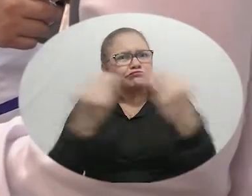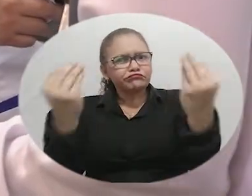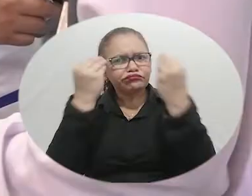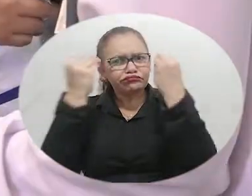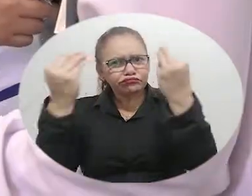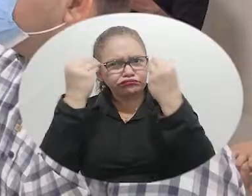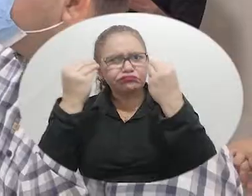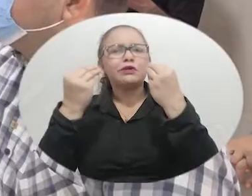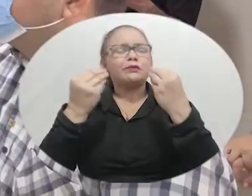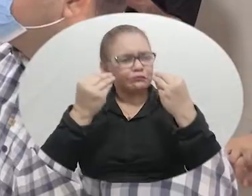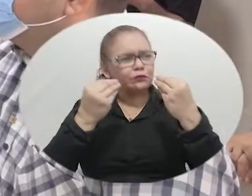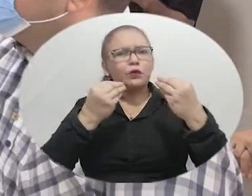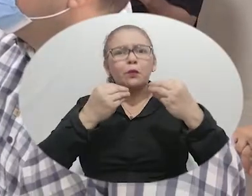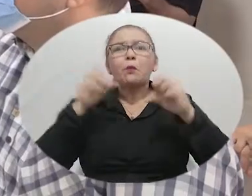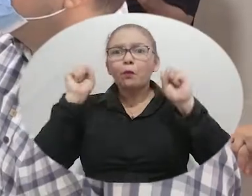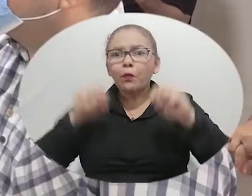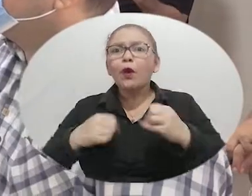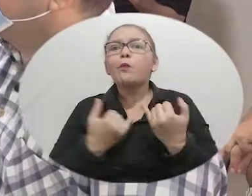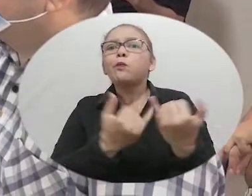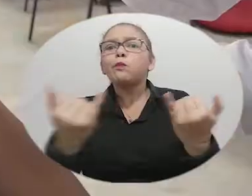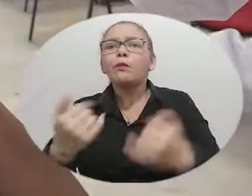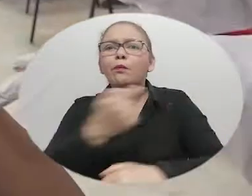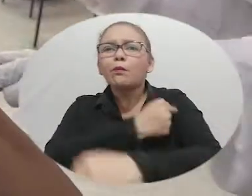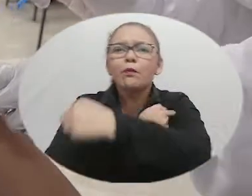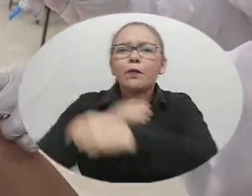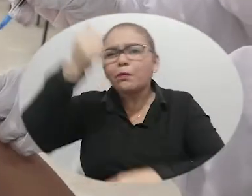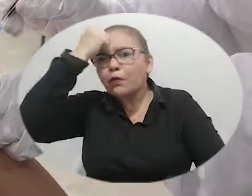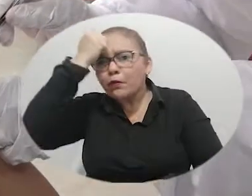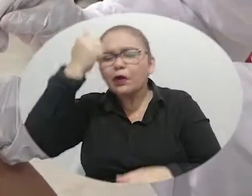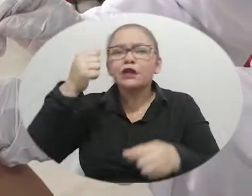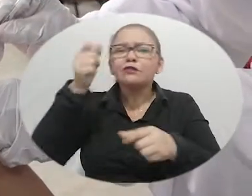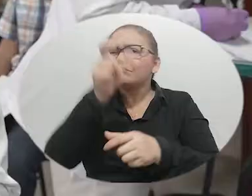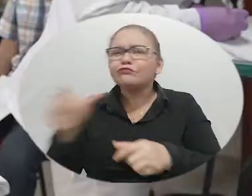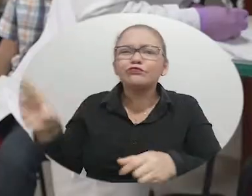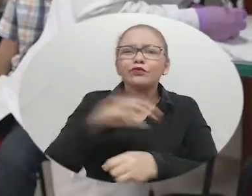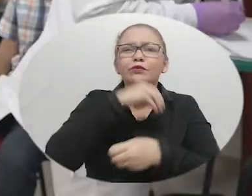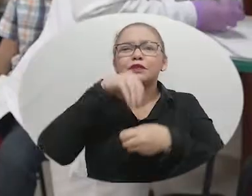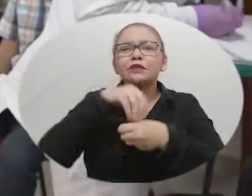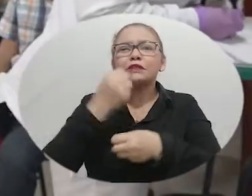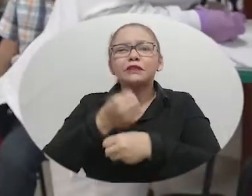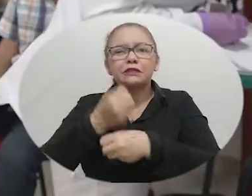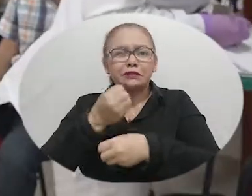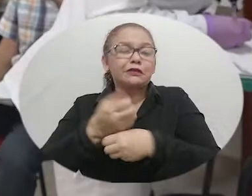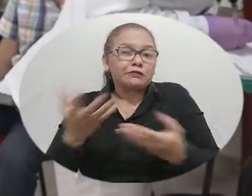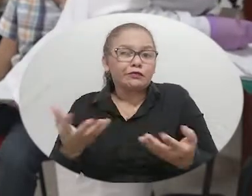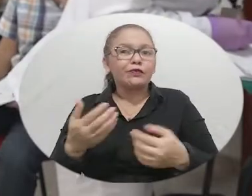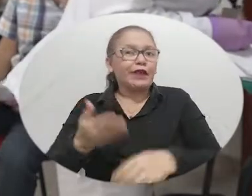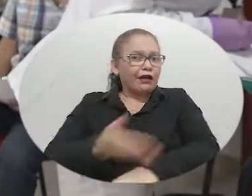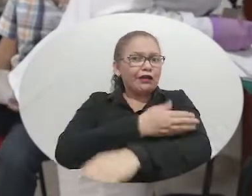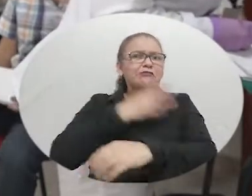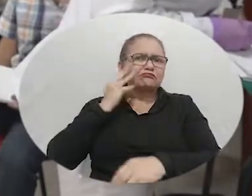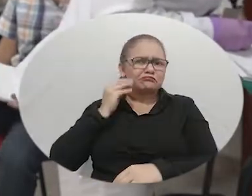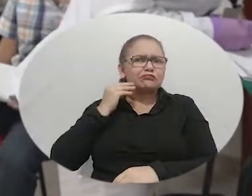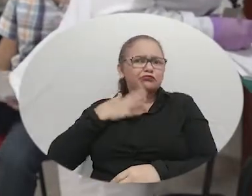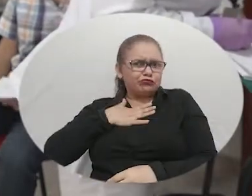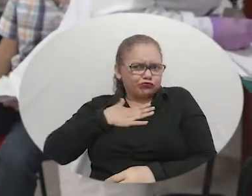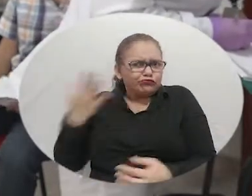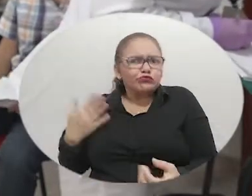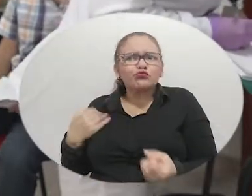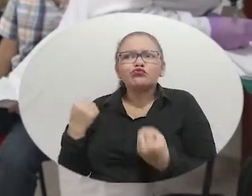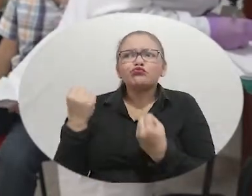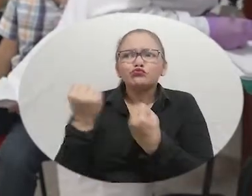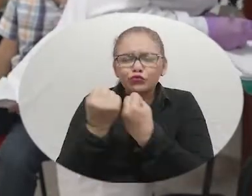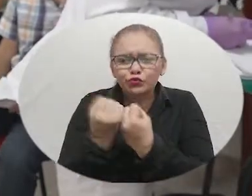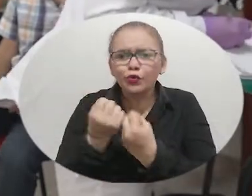vacunación en los directivos y docentes de la universidad de magdalena con nuestra formación académica estamos capacitados para venir